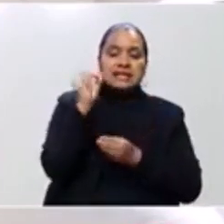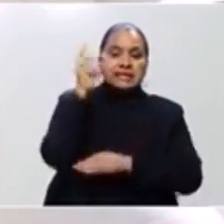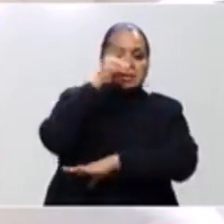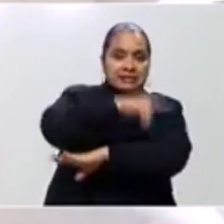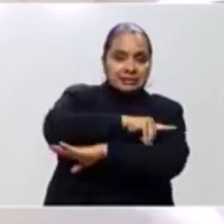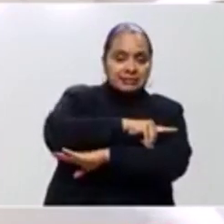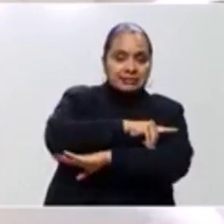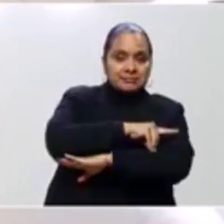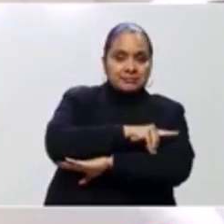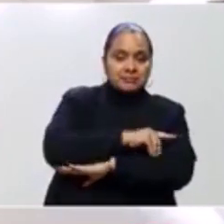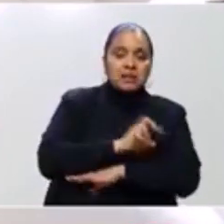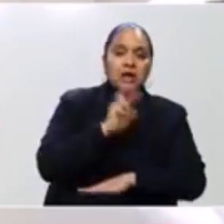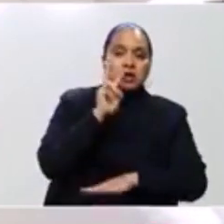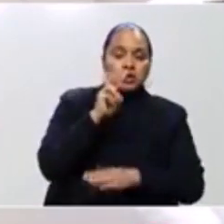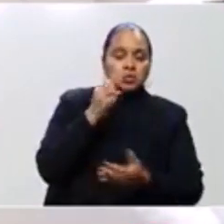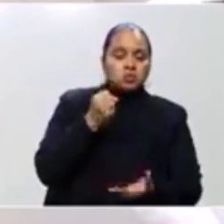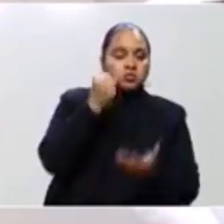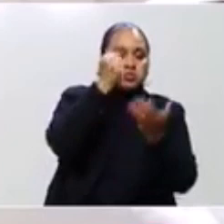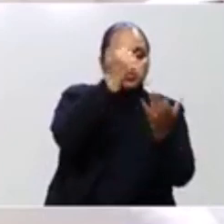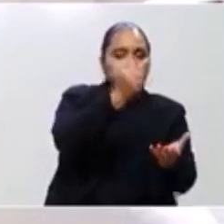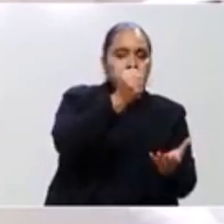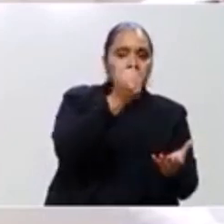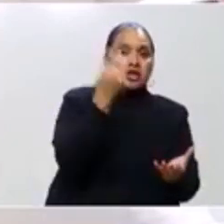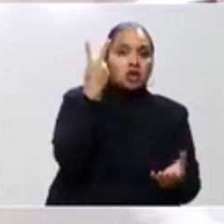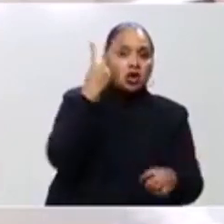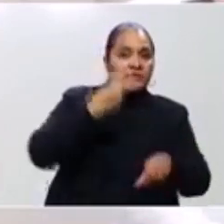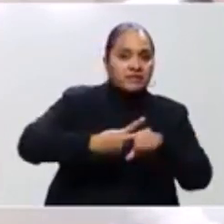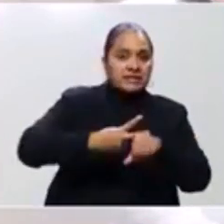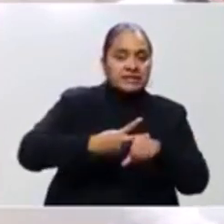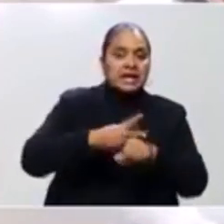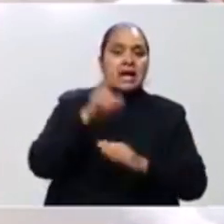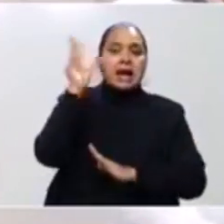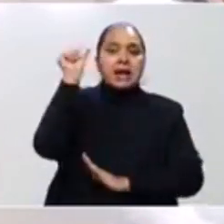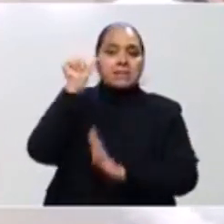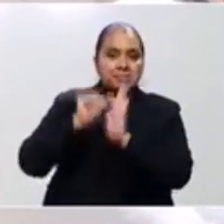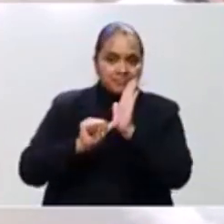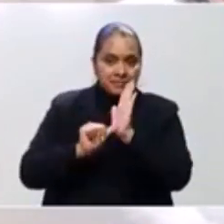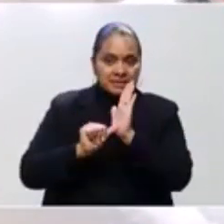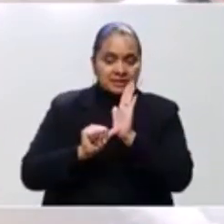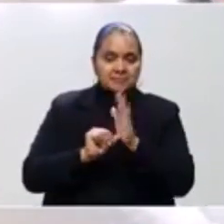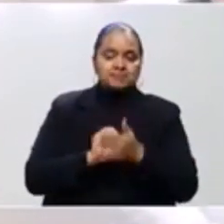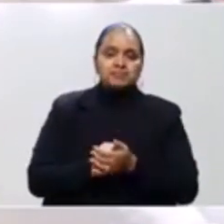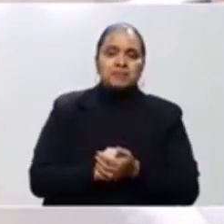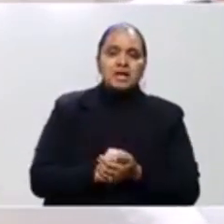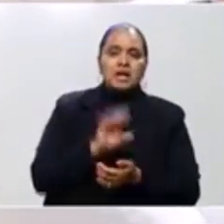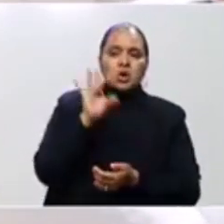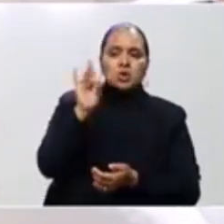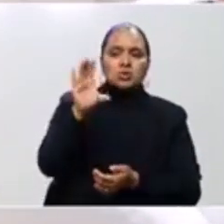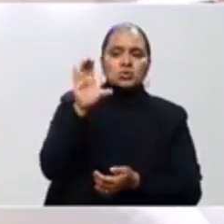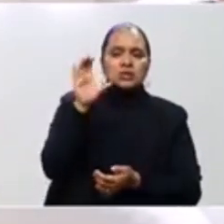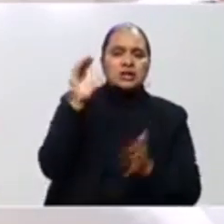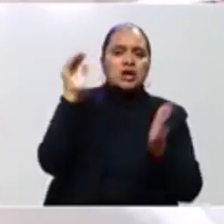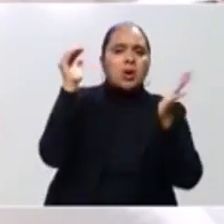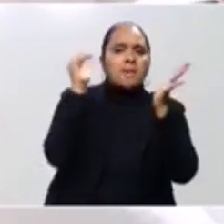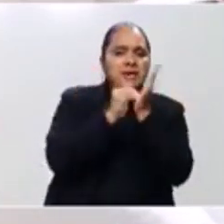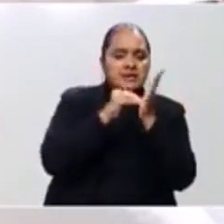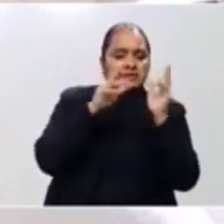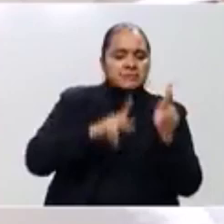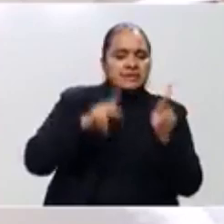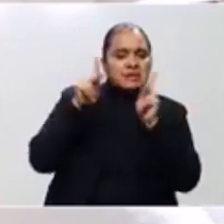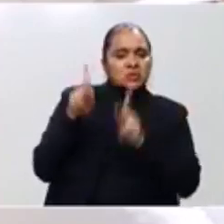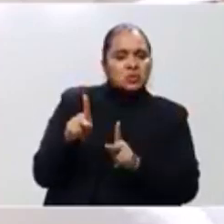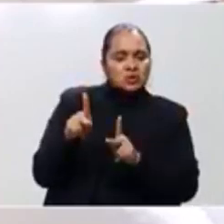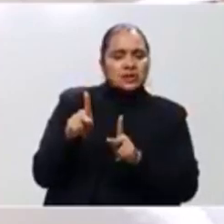en dos suministros quincenales. Estos 800 mil suministros van dirigidos a